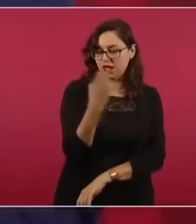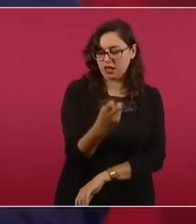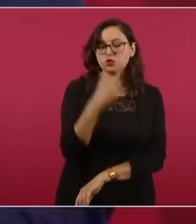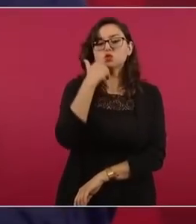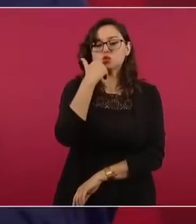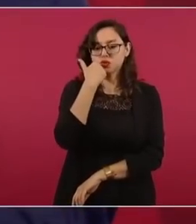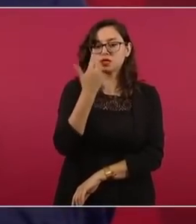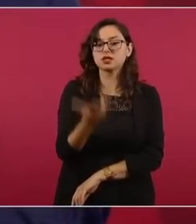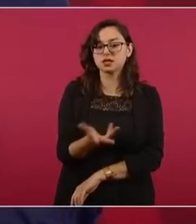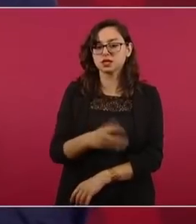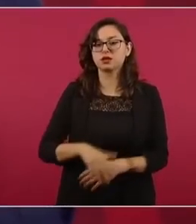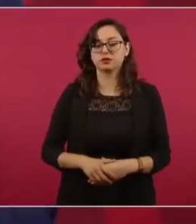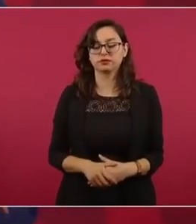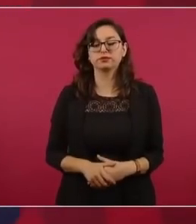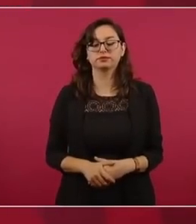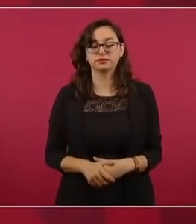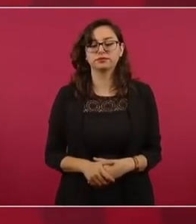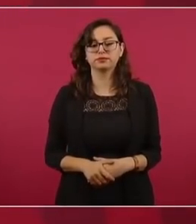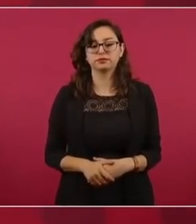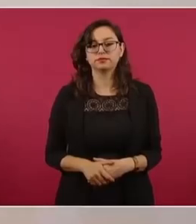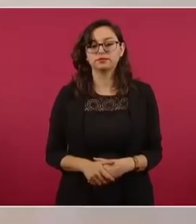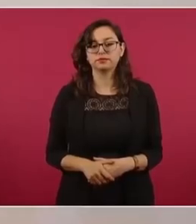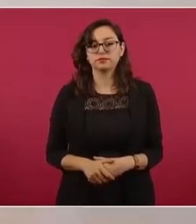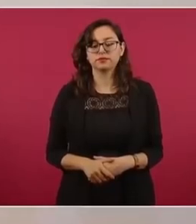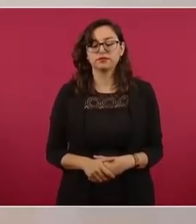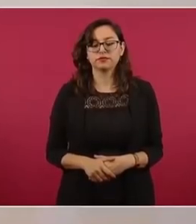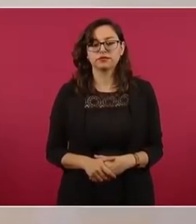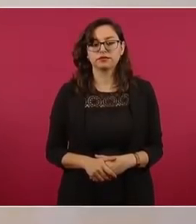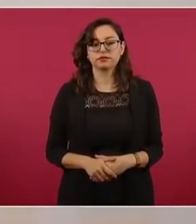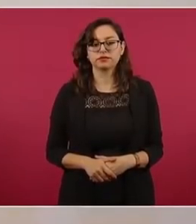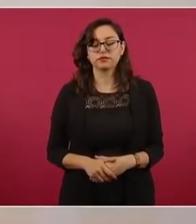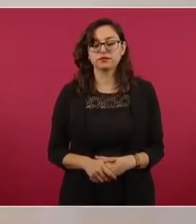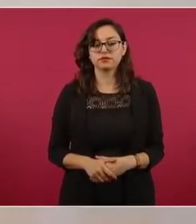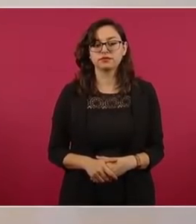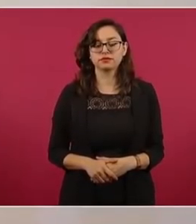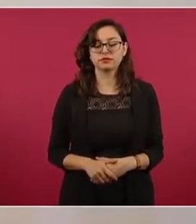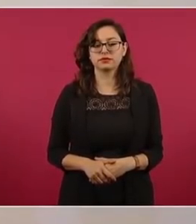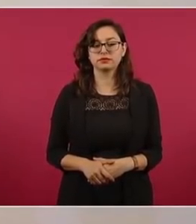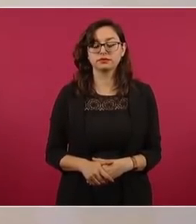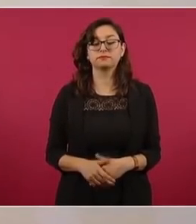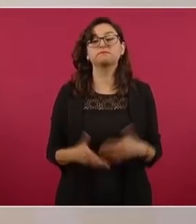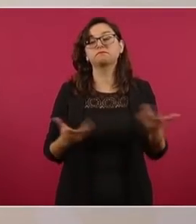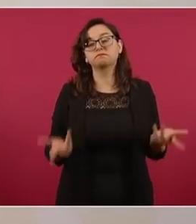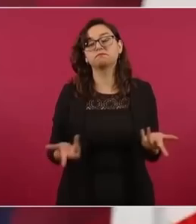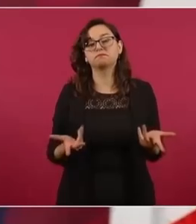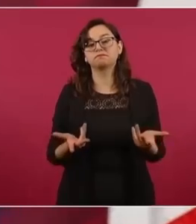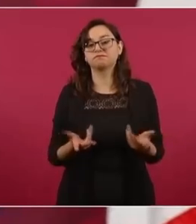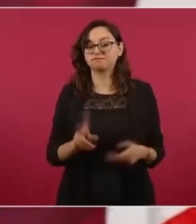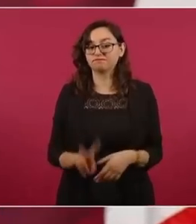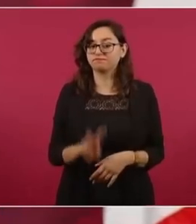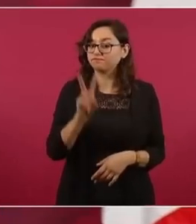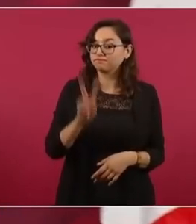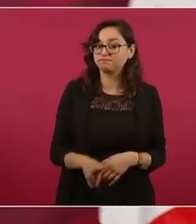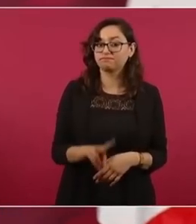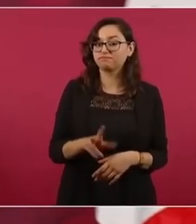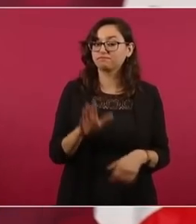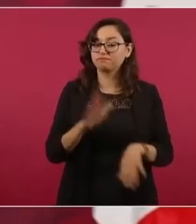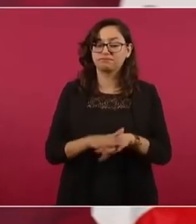tenemos la fortuna de contar con un pueblo excepcional,